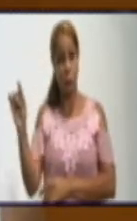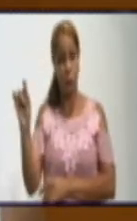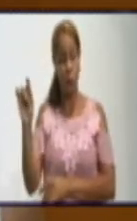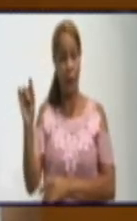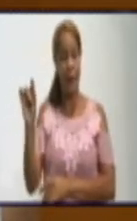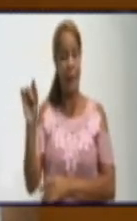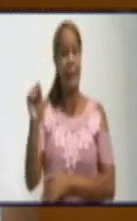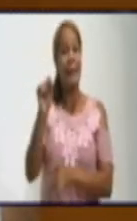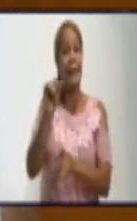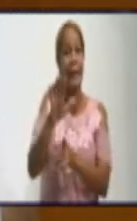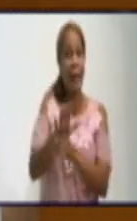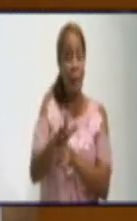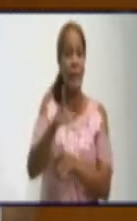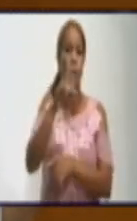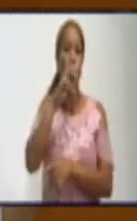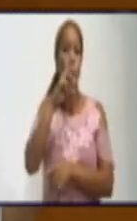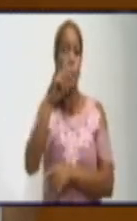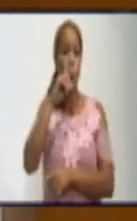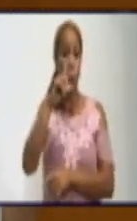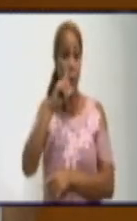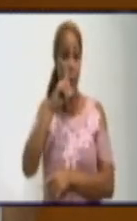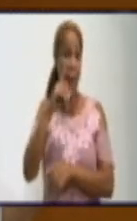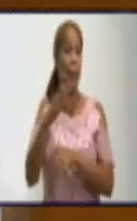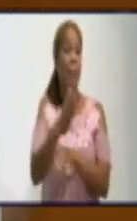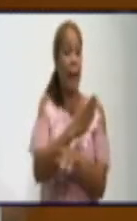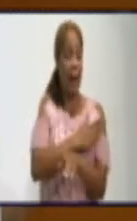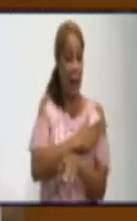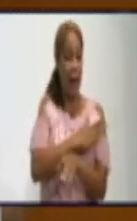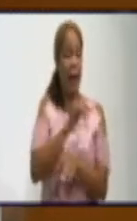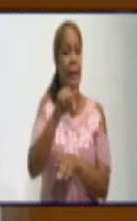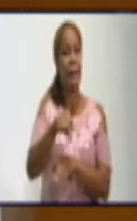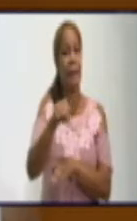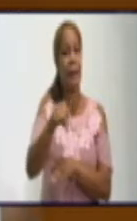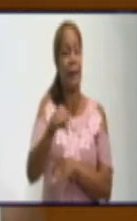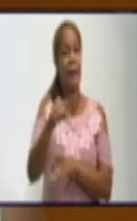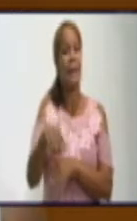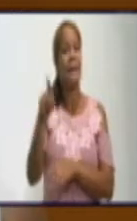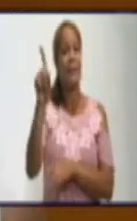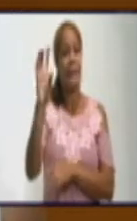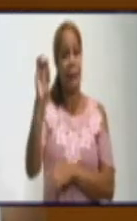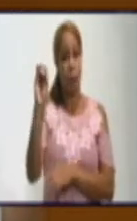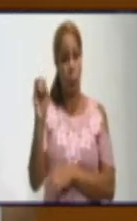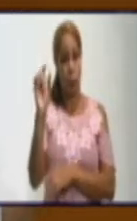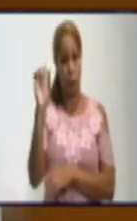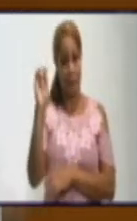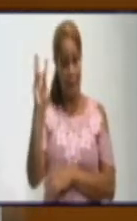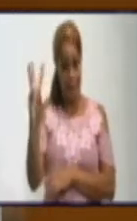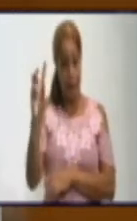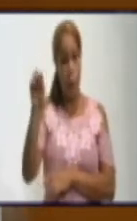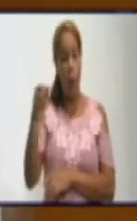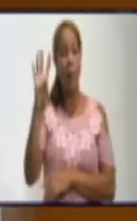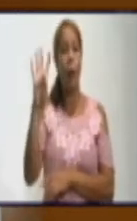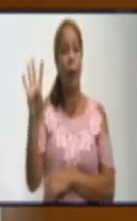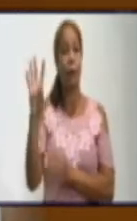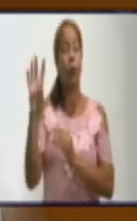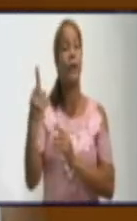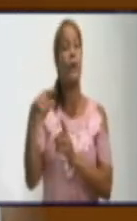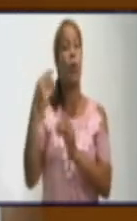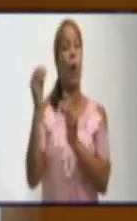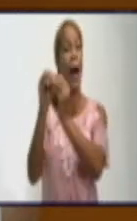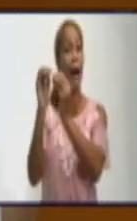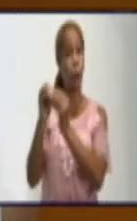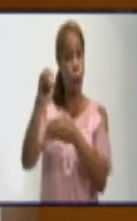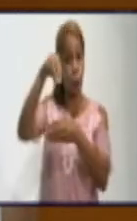rebrote de noviembre para acá, para una tasa de incidencia ya de 603,4. De ellos autóctonos son 4